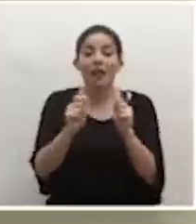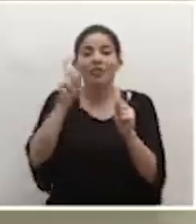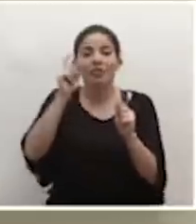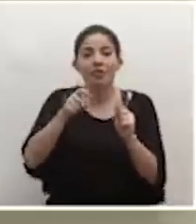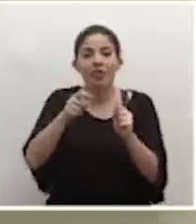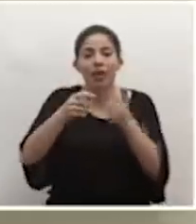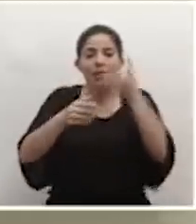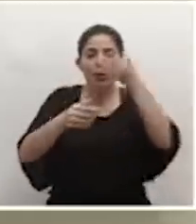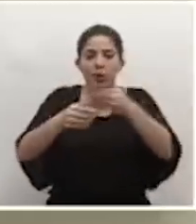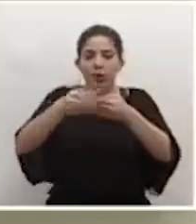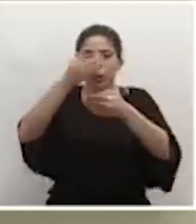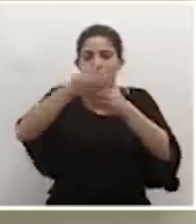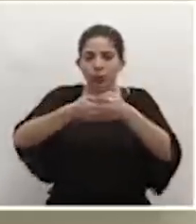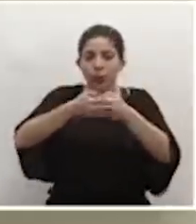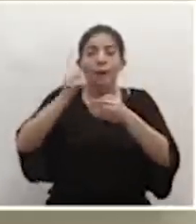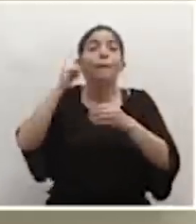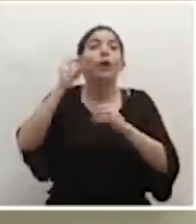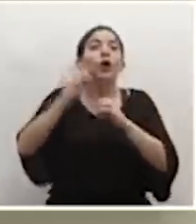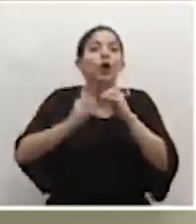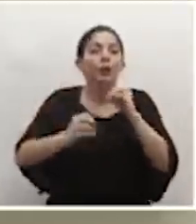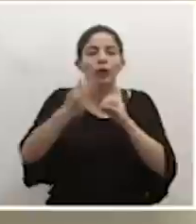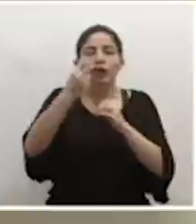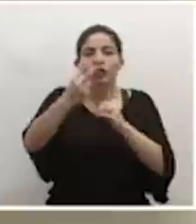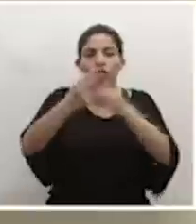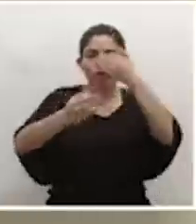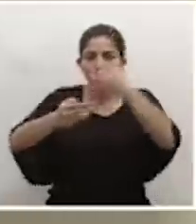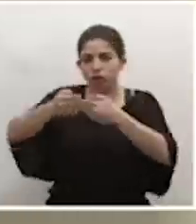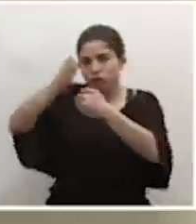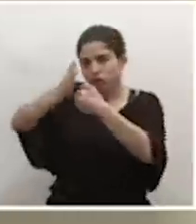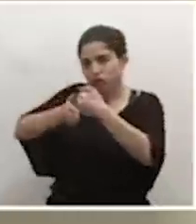menos dos paños,